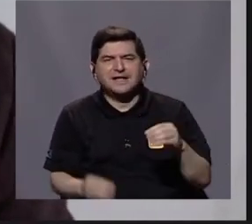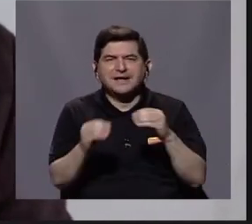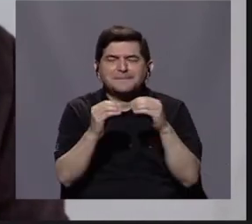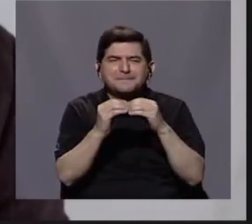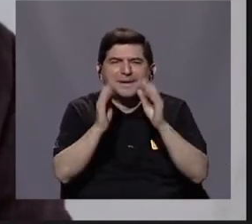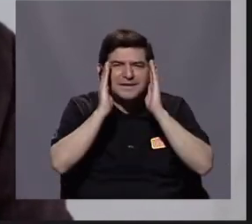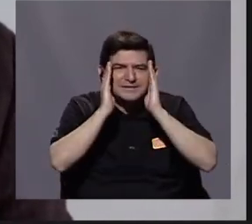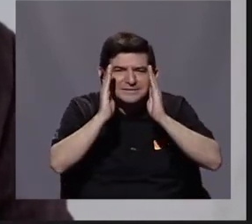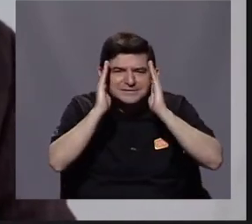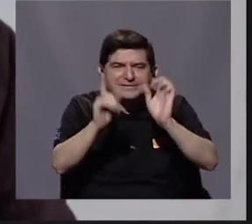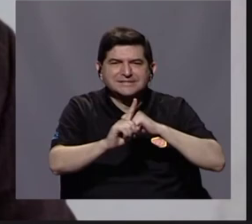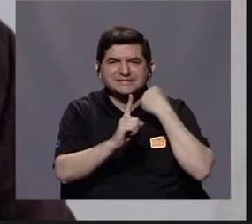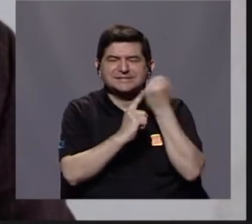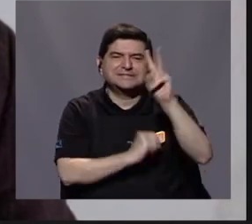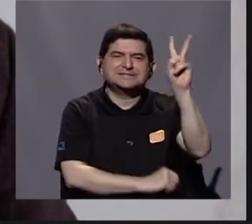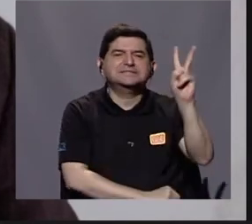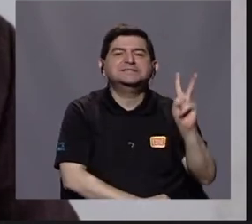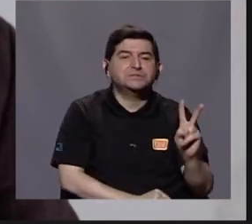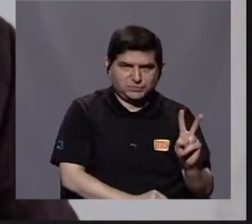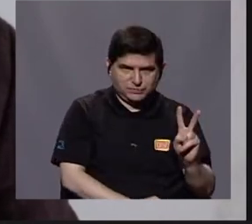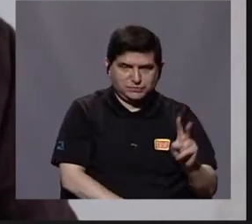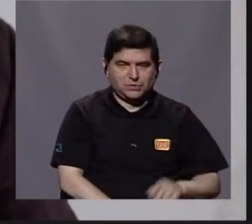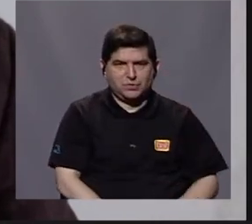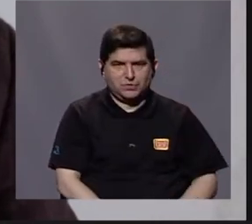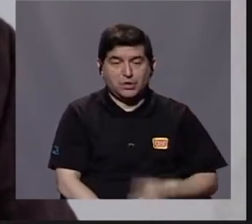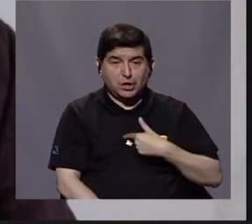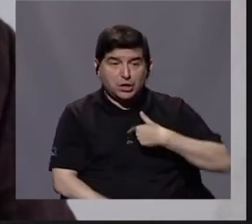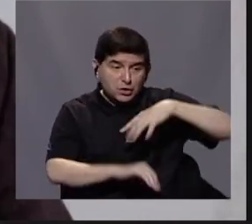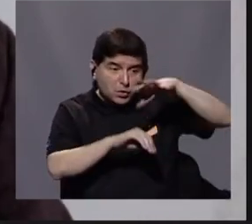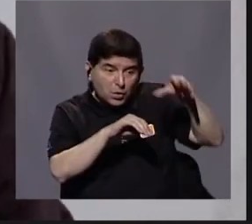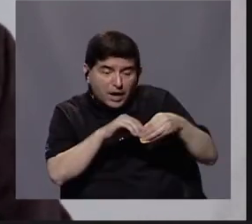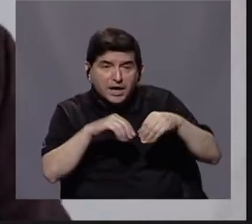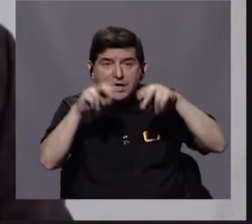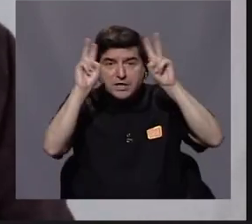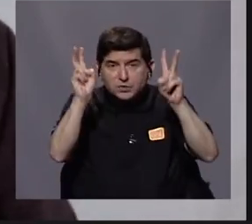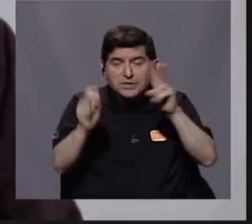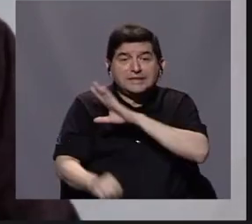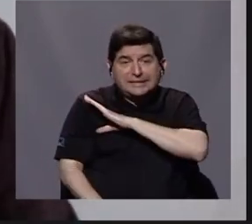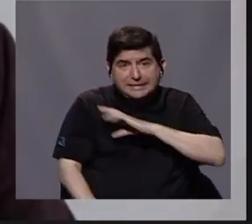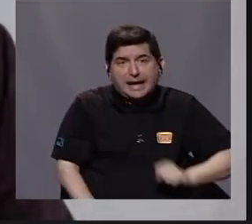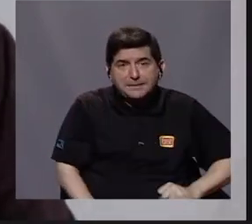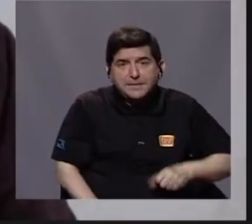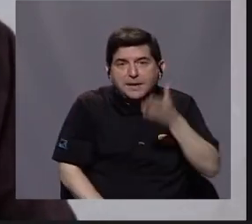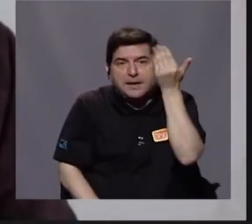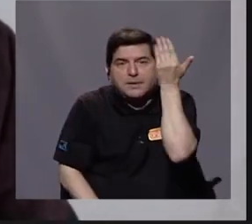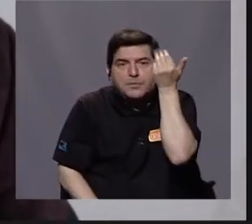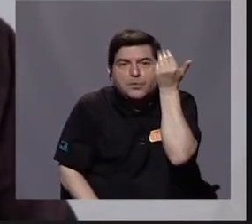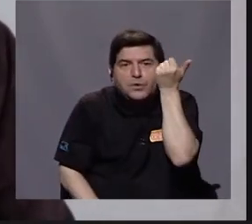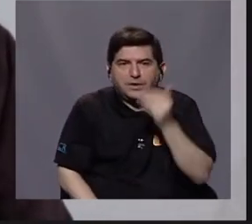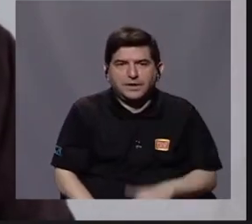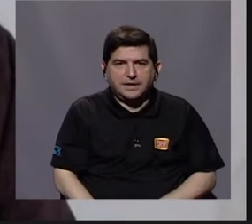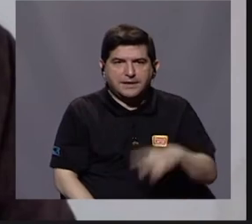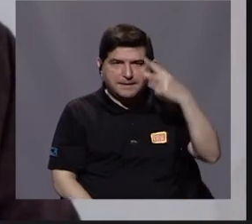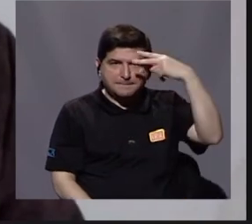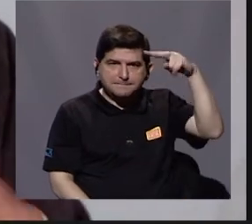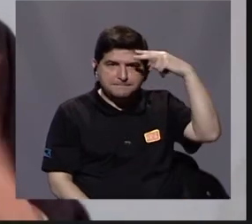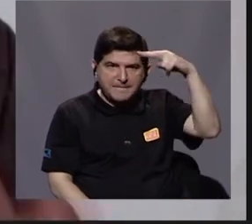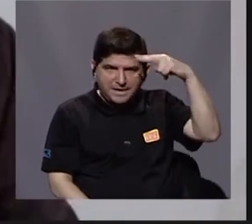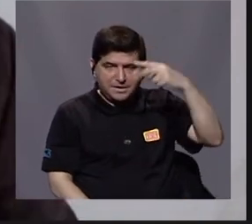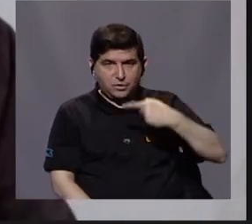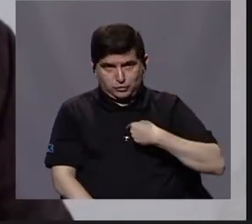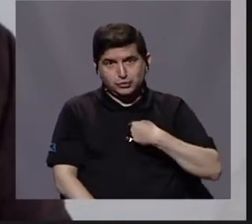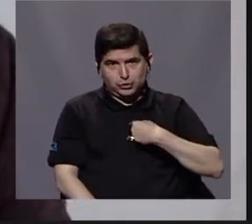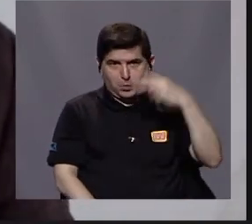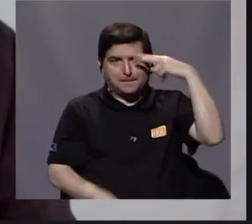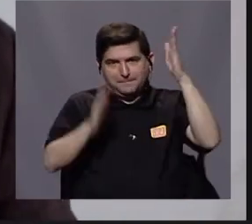cuidado la situación de Venezuela y me sumo al tema del Salvador por una razón. En México, yo